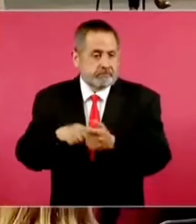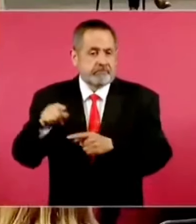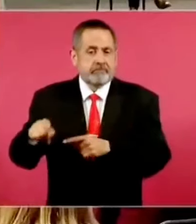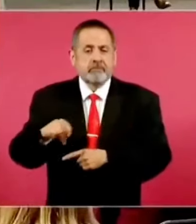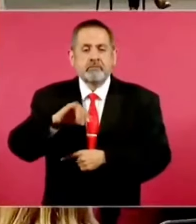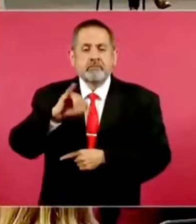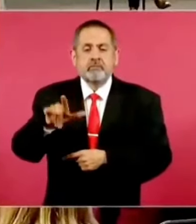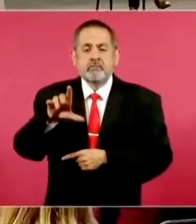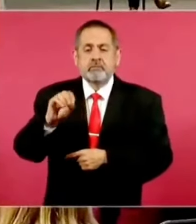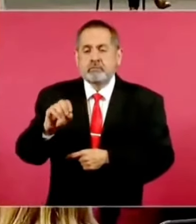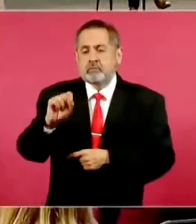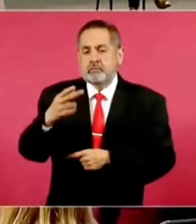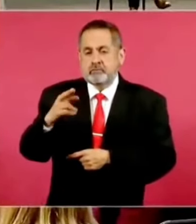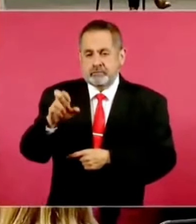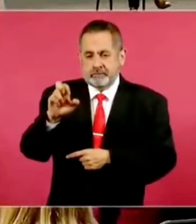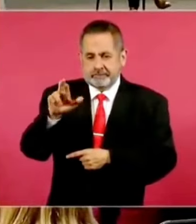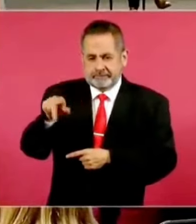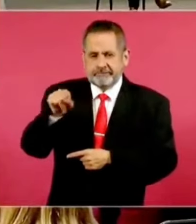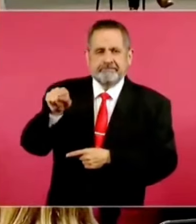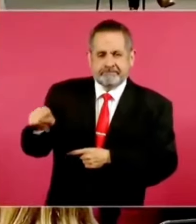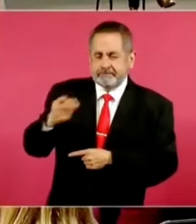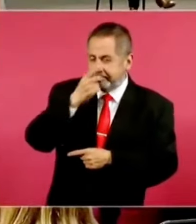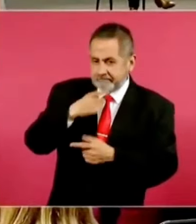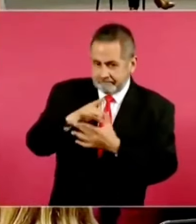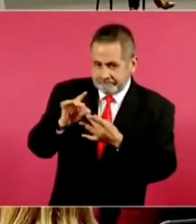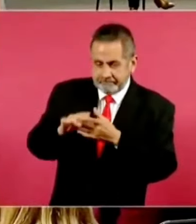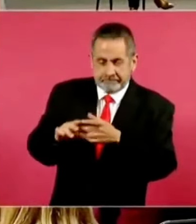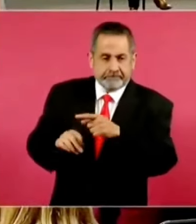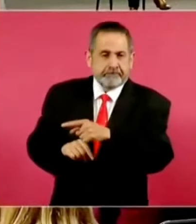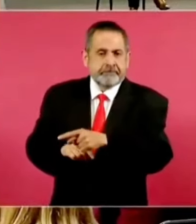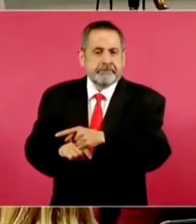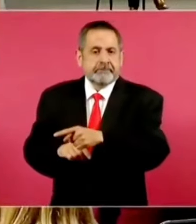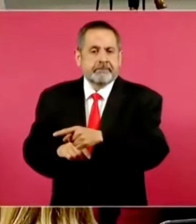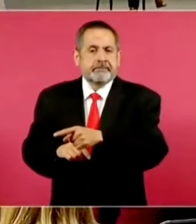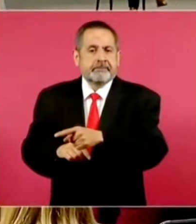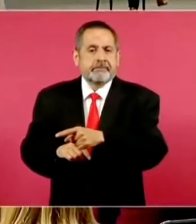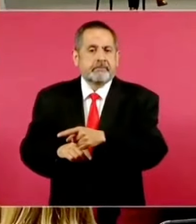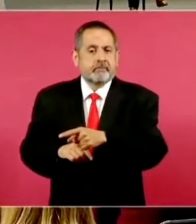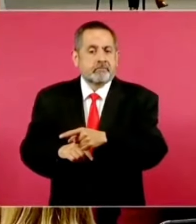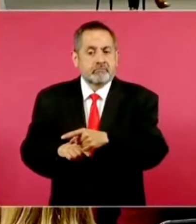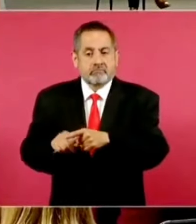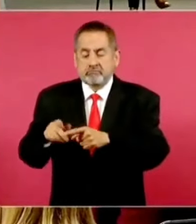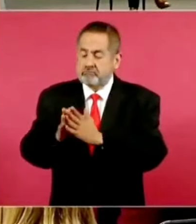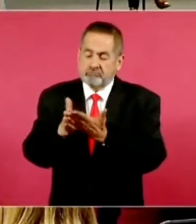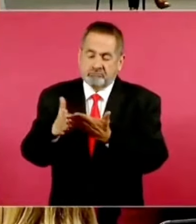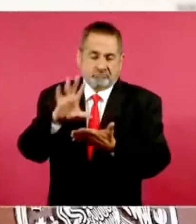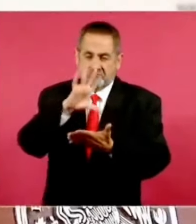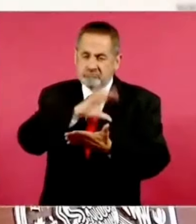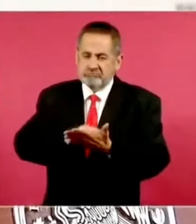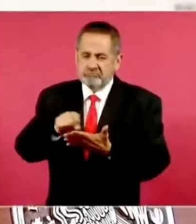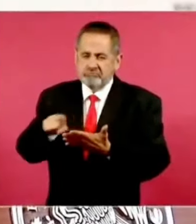que era de las obras que más